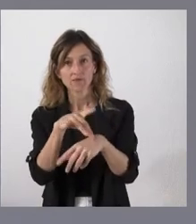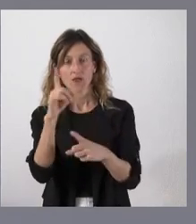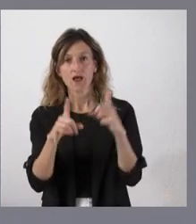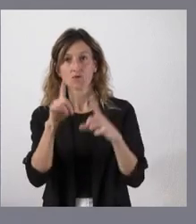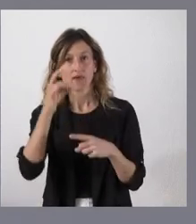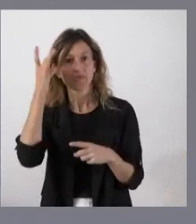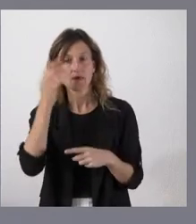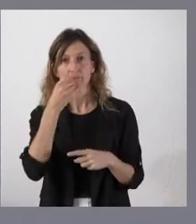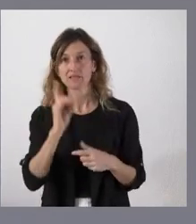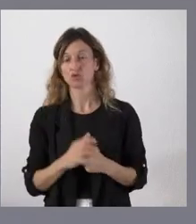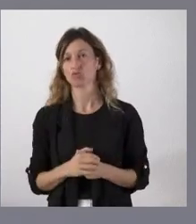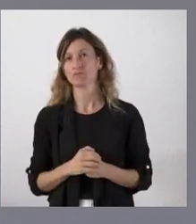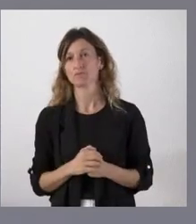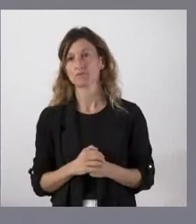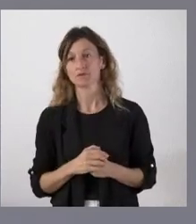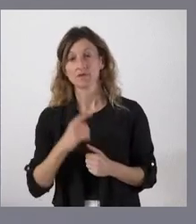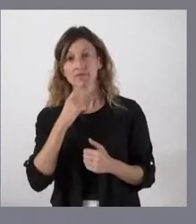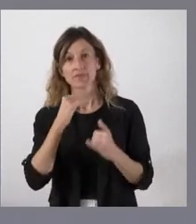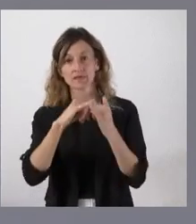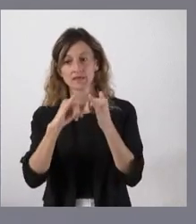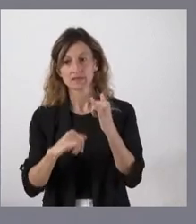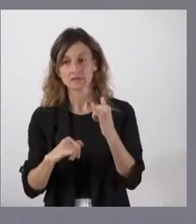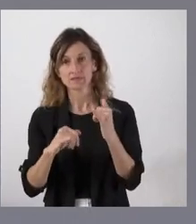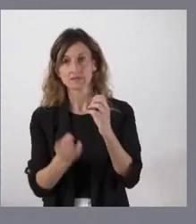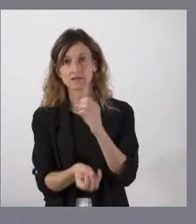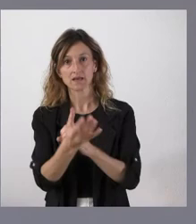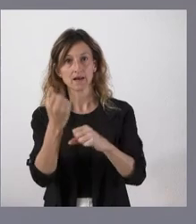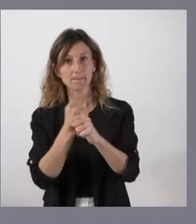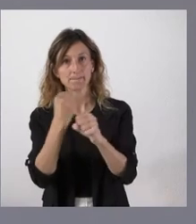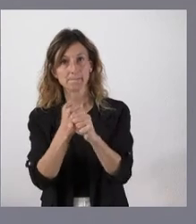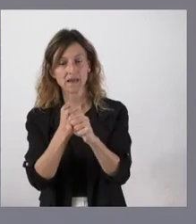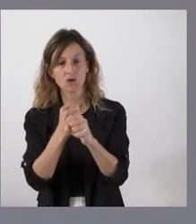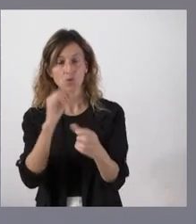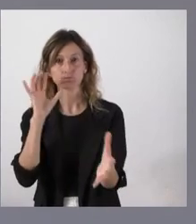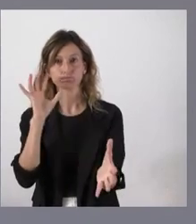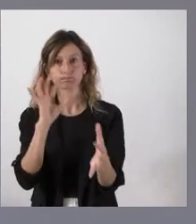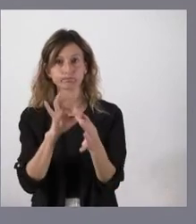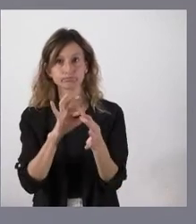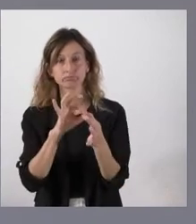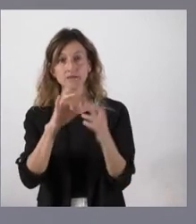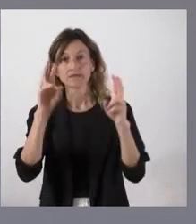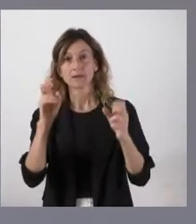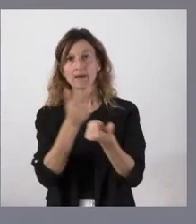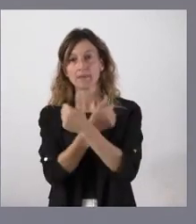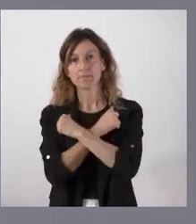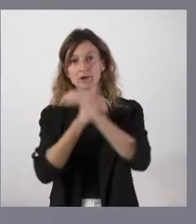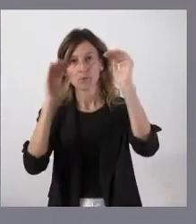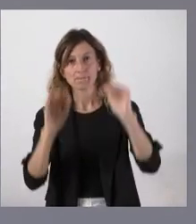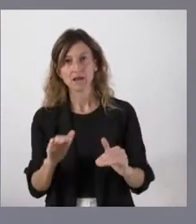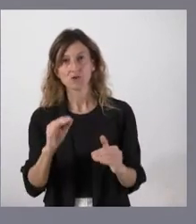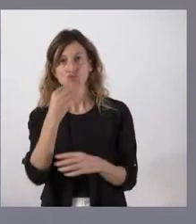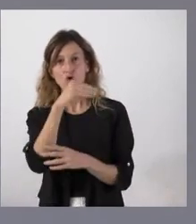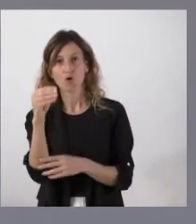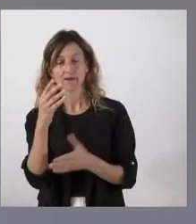iniciativas. Me parece a mí que salir de la crisis, crear empleo, vincularnos a reducir la tasa de paro, ayudar a los jóvenes